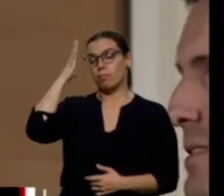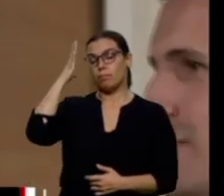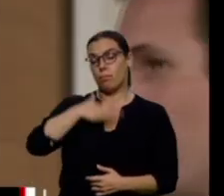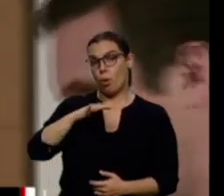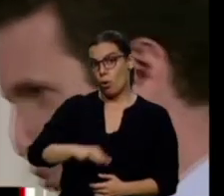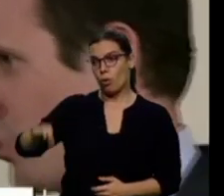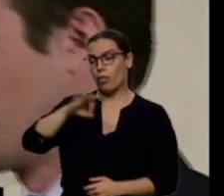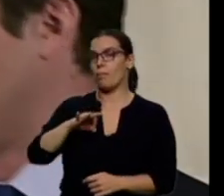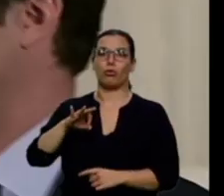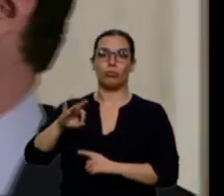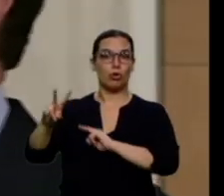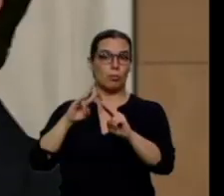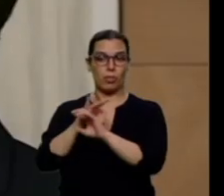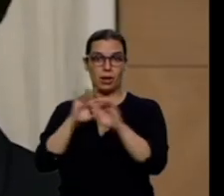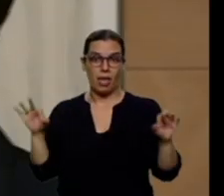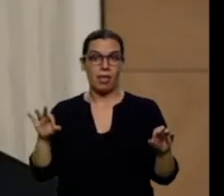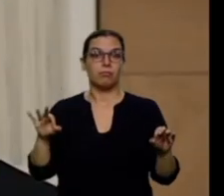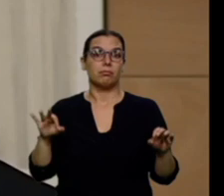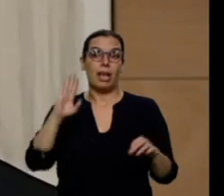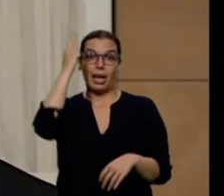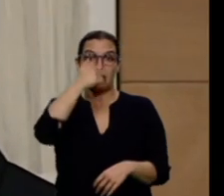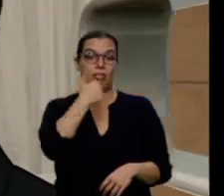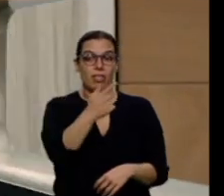pacte con su socio ya para salir del bloqueo.